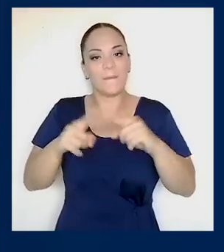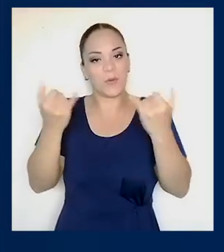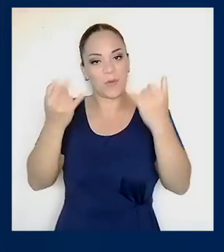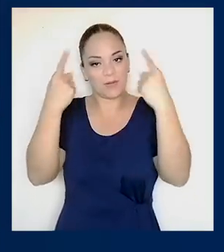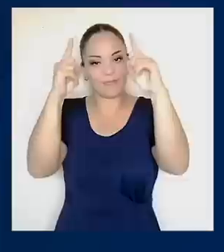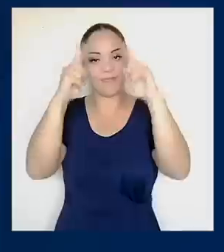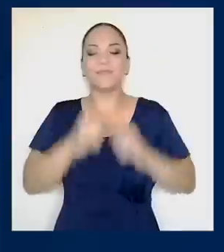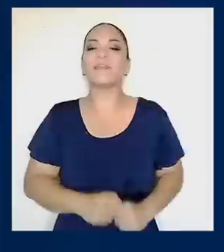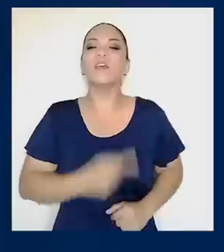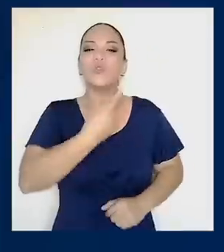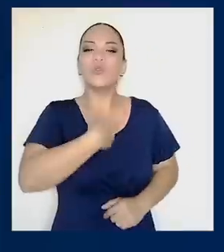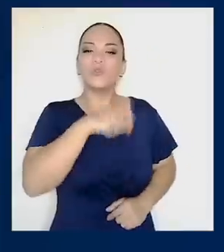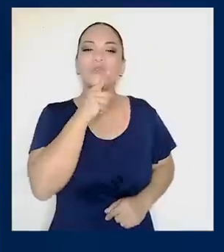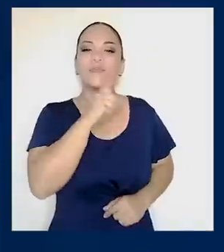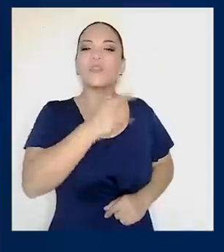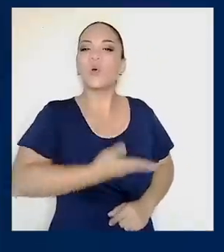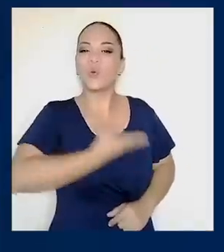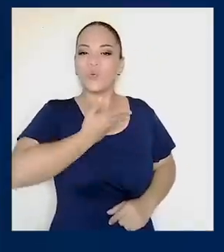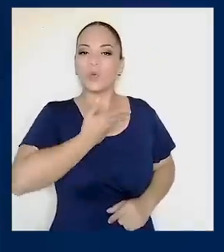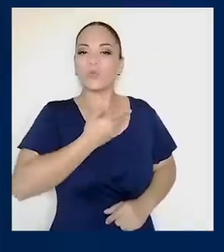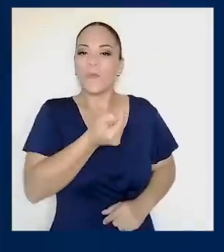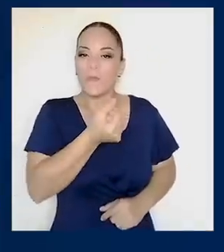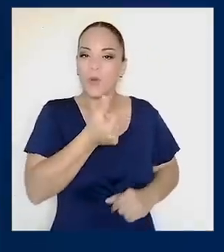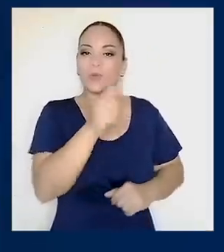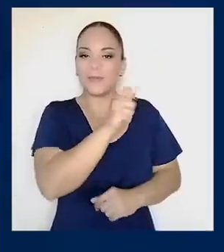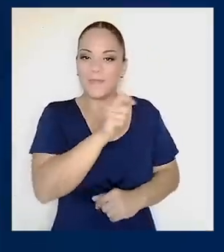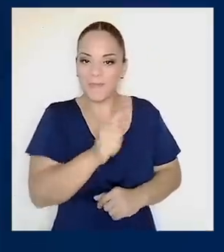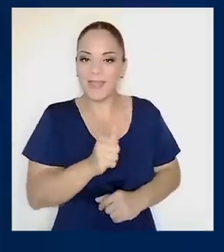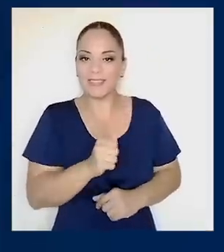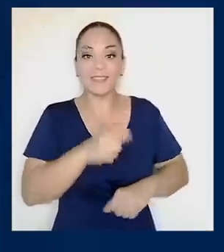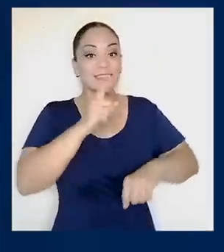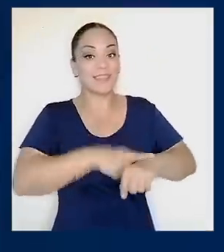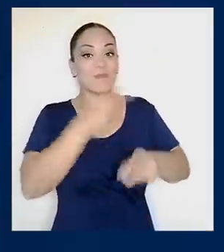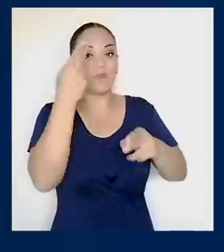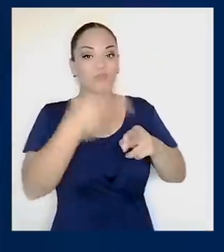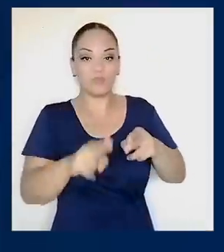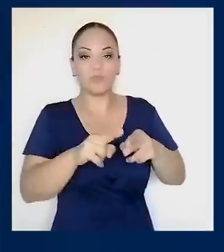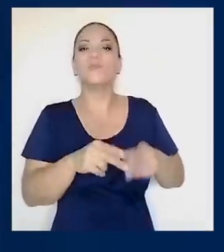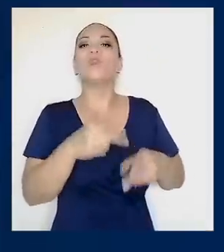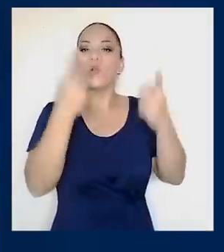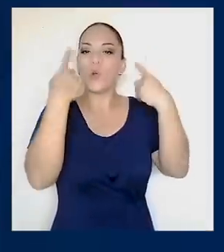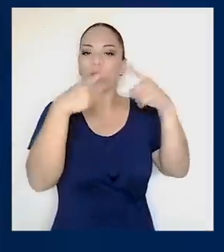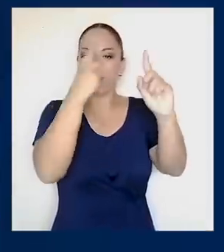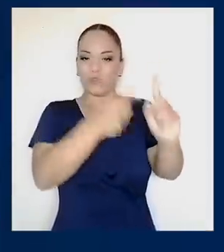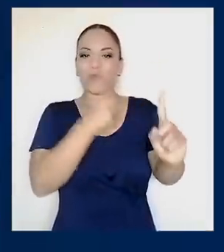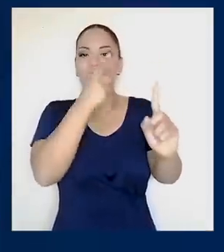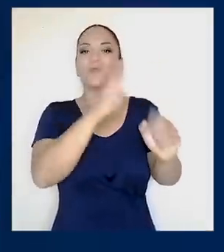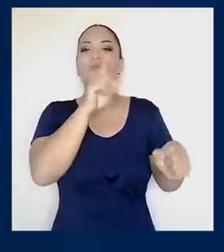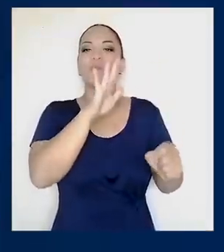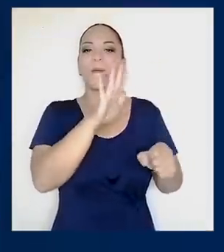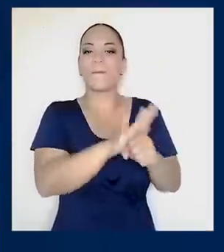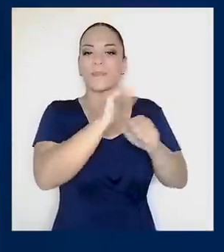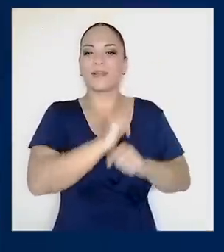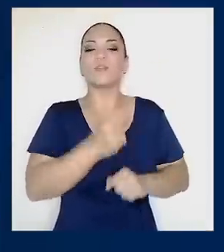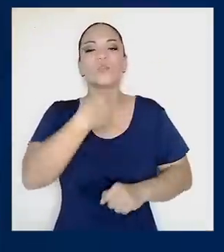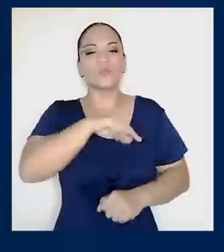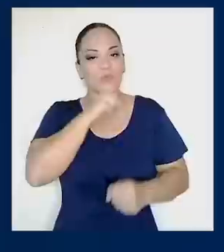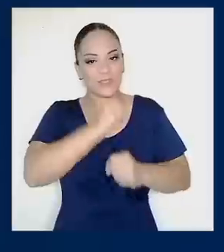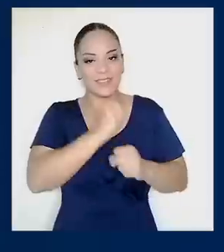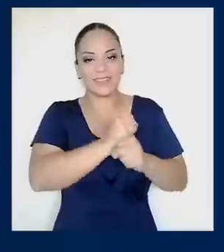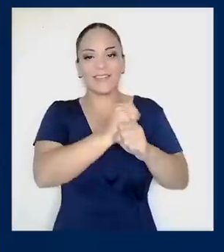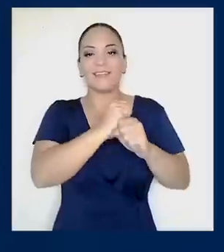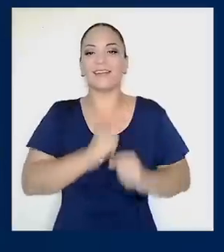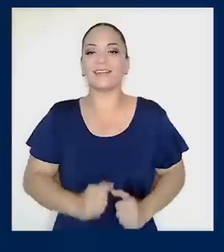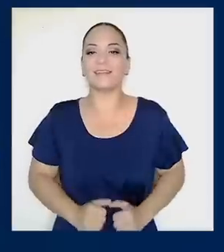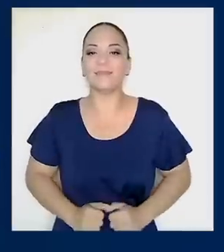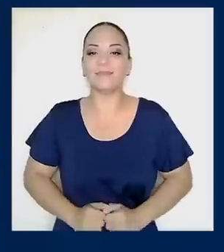tecnología. Estamos muy orgullosos porque en pocos meses, es más, en tiempo récord, fijamos el objetivo y de inmediato nos